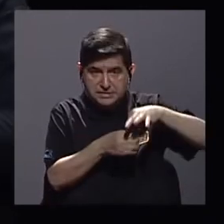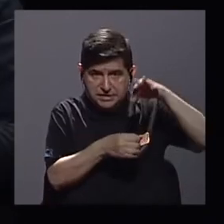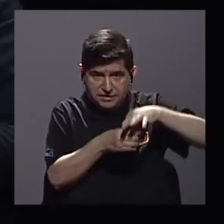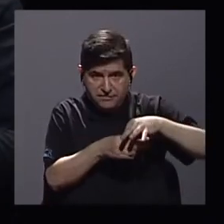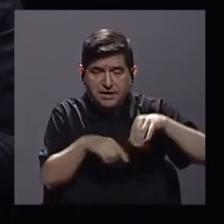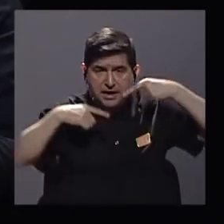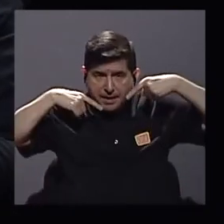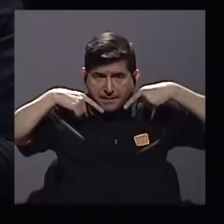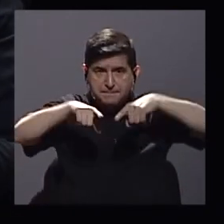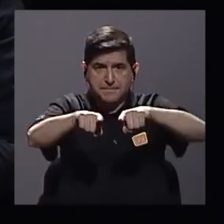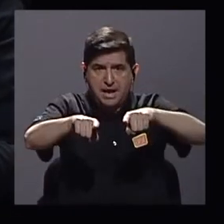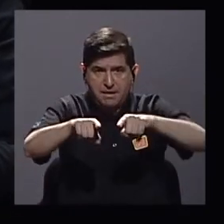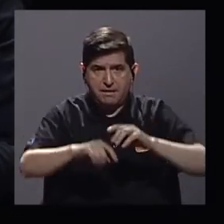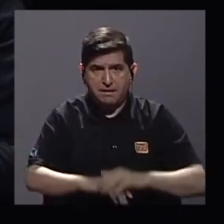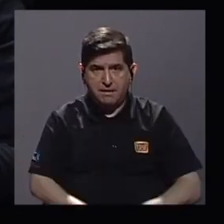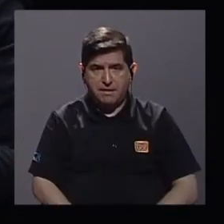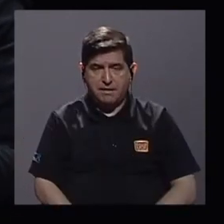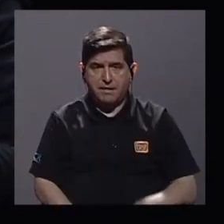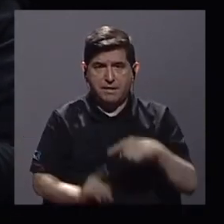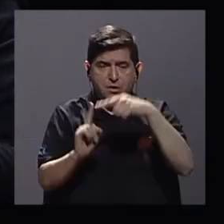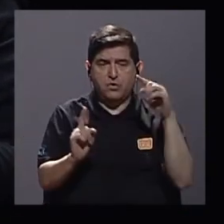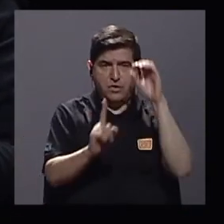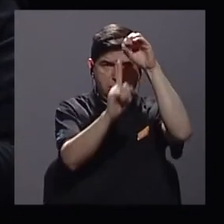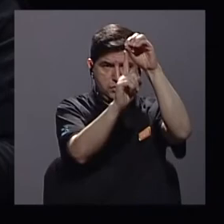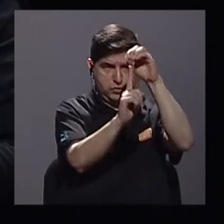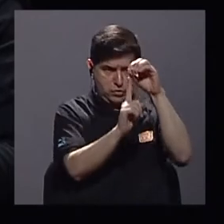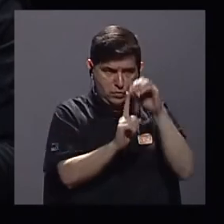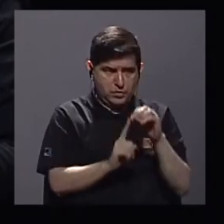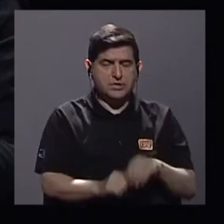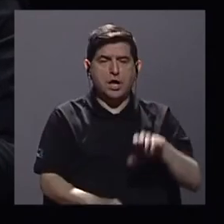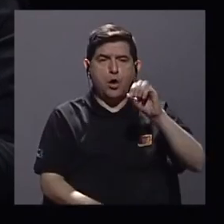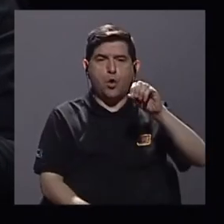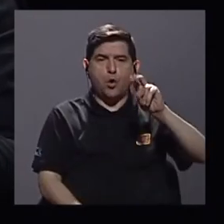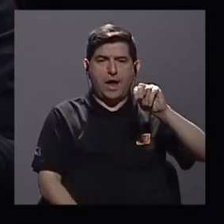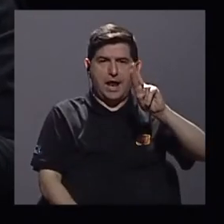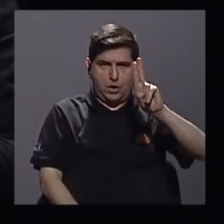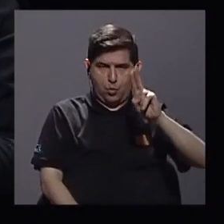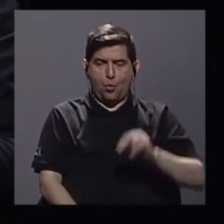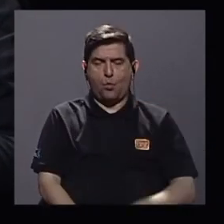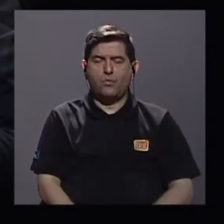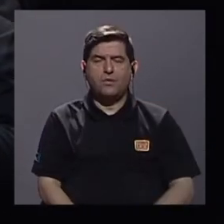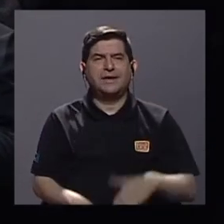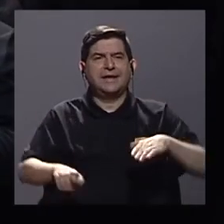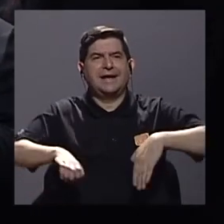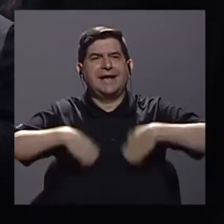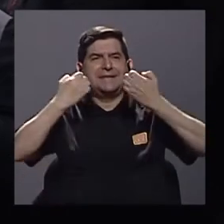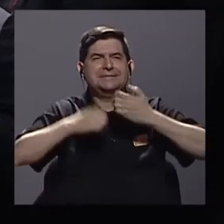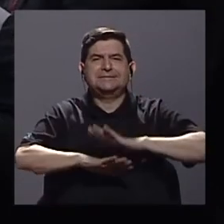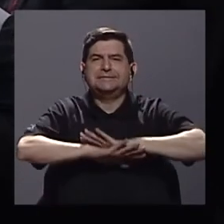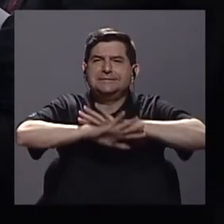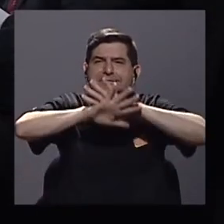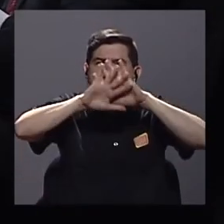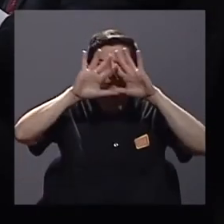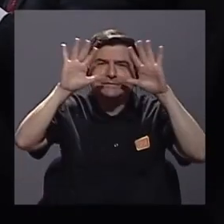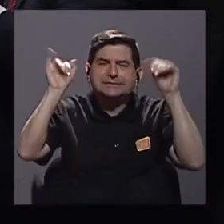paralelamente a eso, desde los objetivos que propone Naciones Unidas, hay una clara